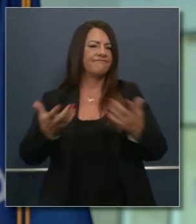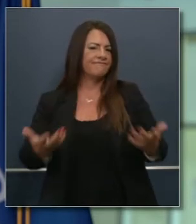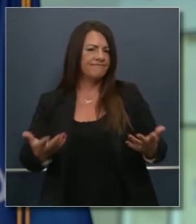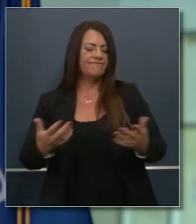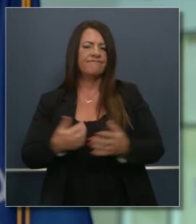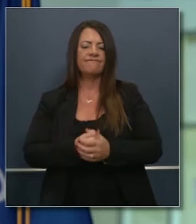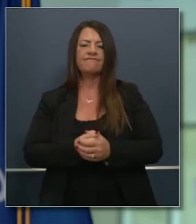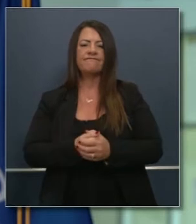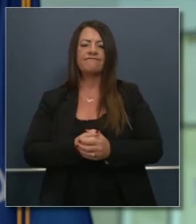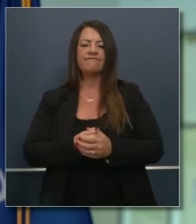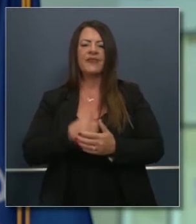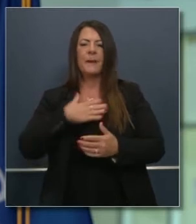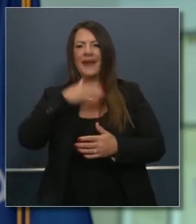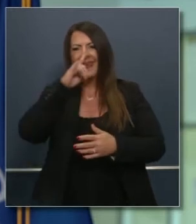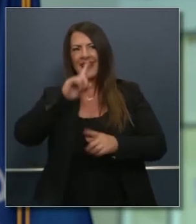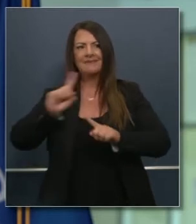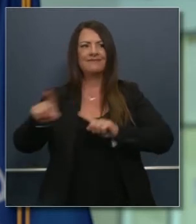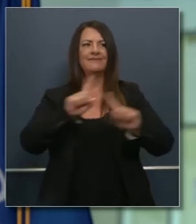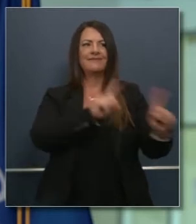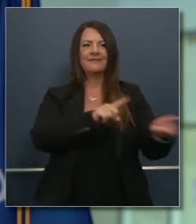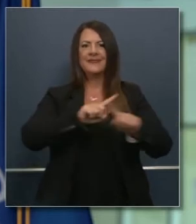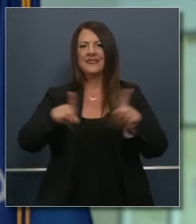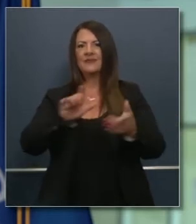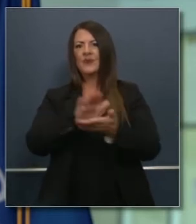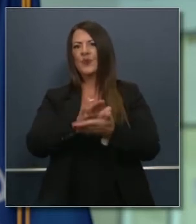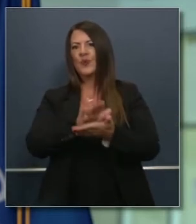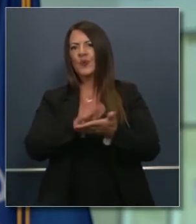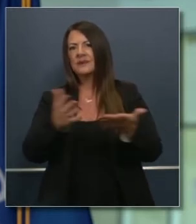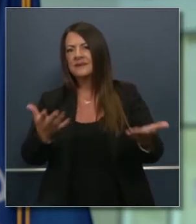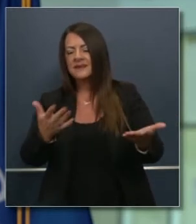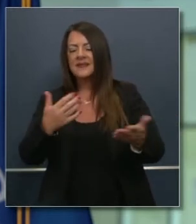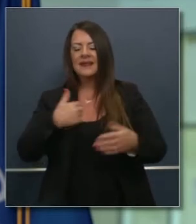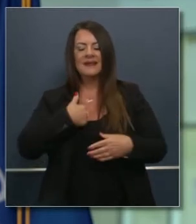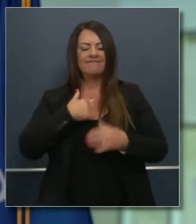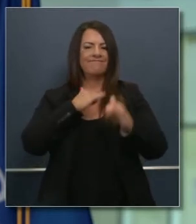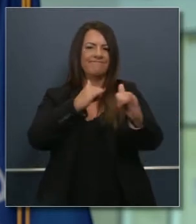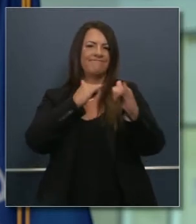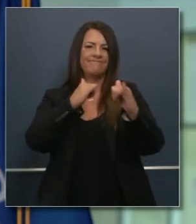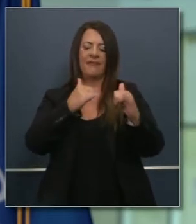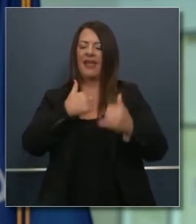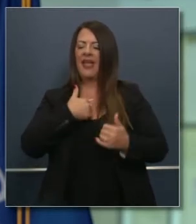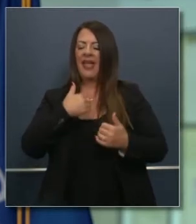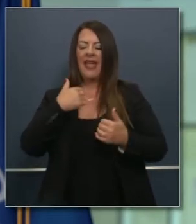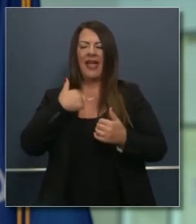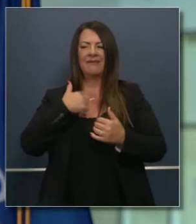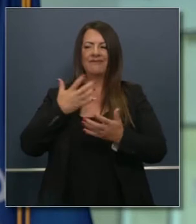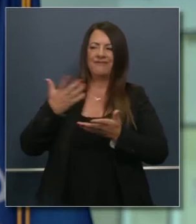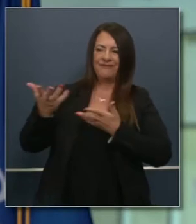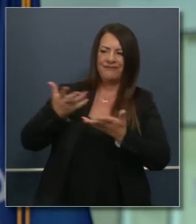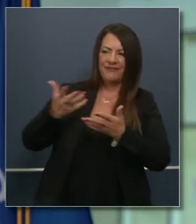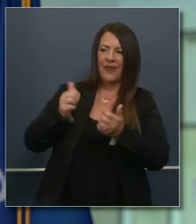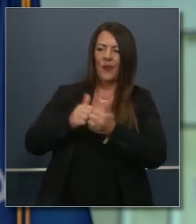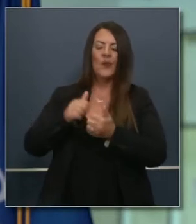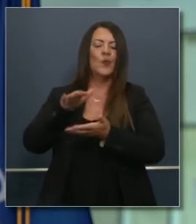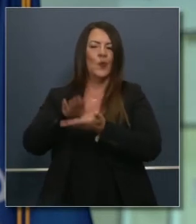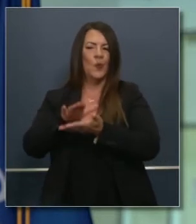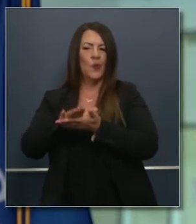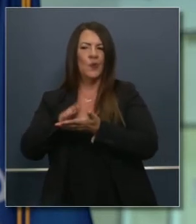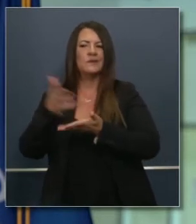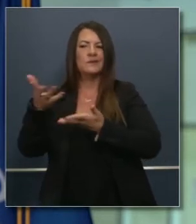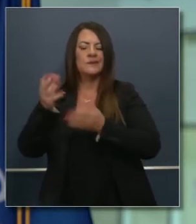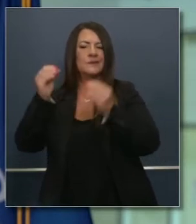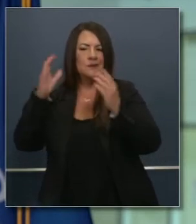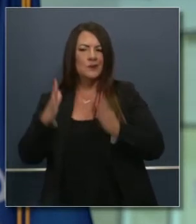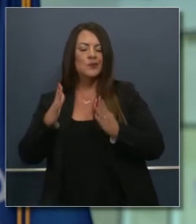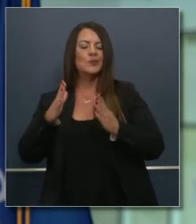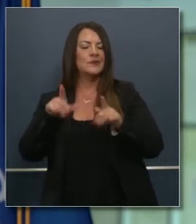y compañeros de clase y también diferentes escuelas. Tenemos conversaciones. Sé que millones de personas en los Estados